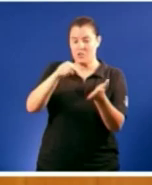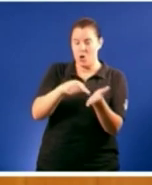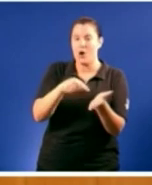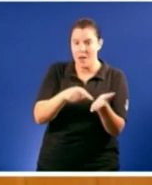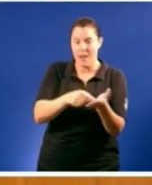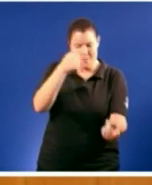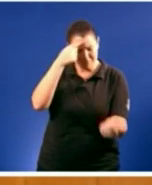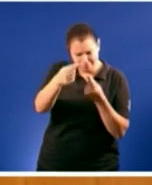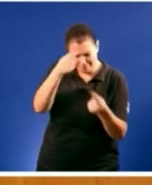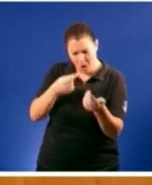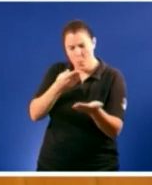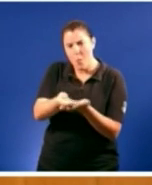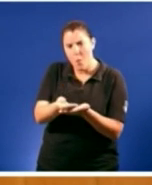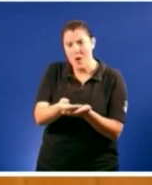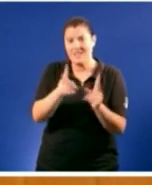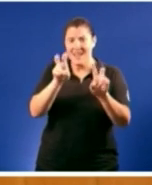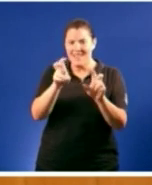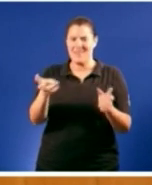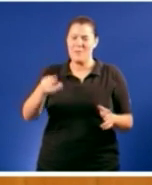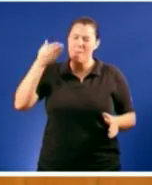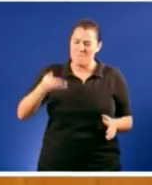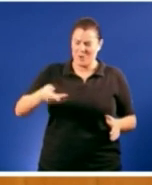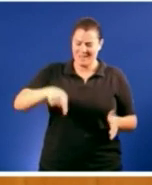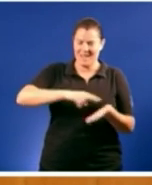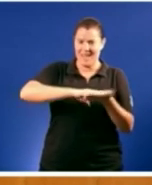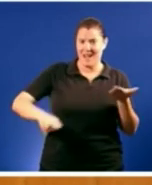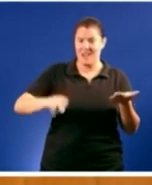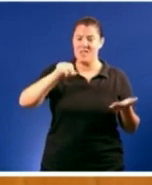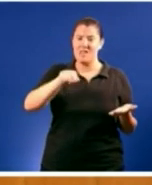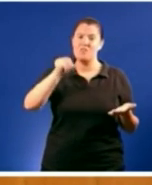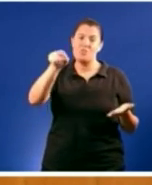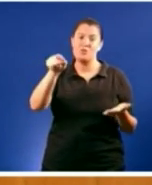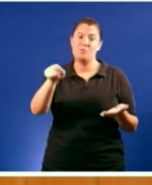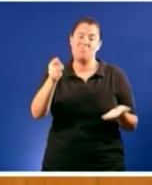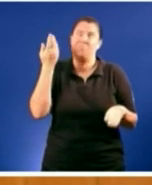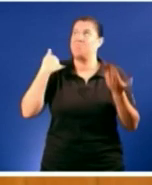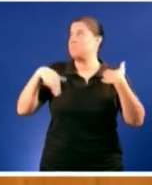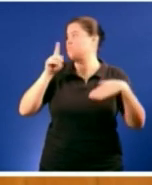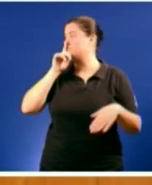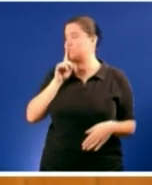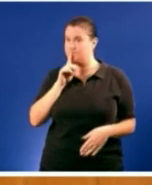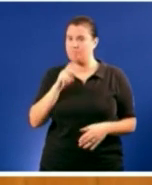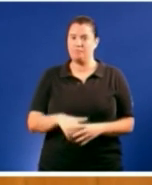debería de ser un asunto de Estado para Galiza, vostede sigue dando a calada por resposta.